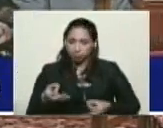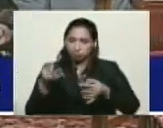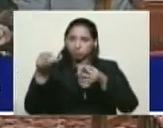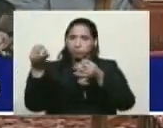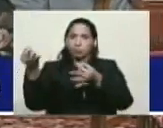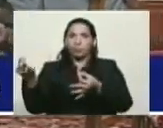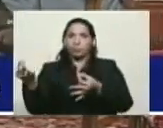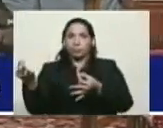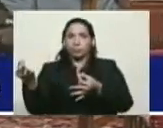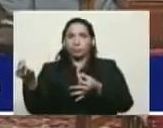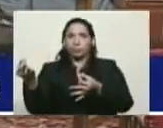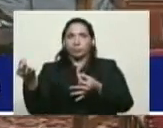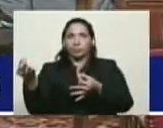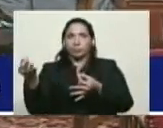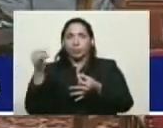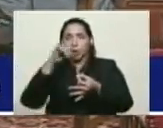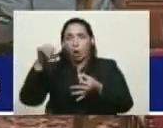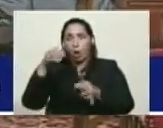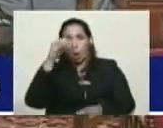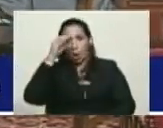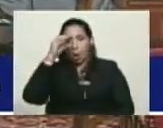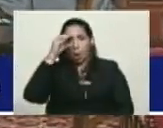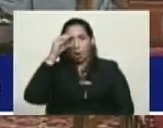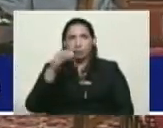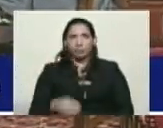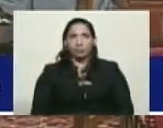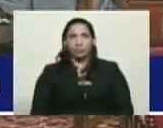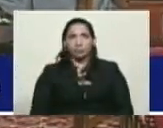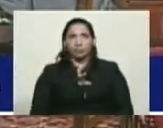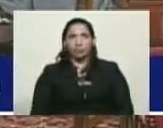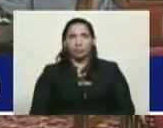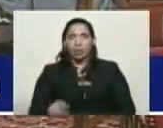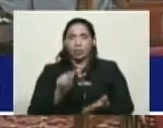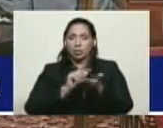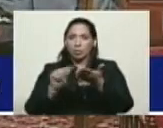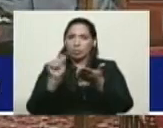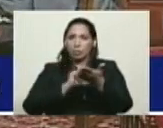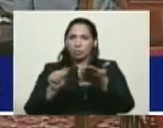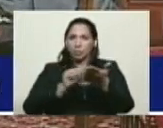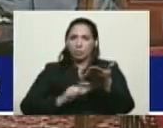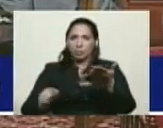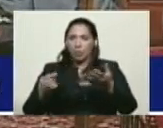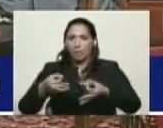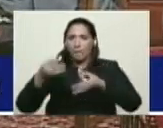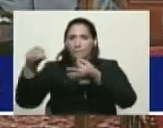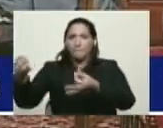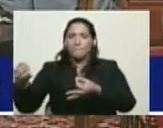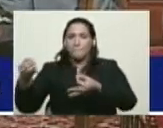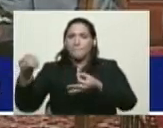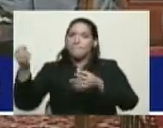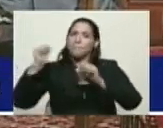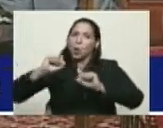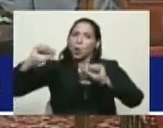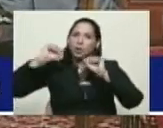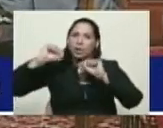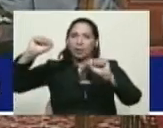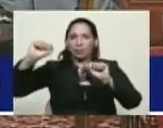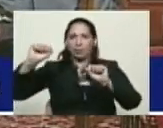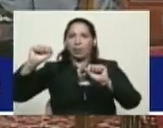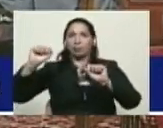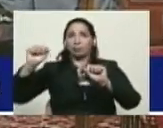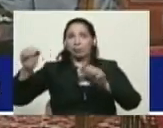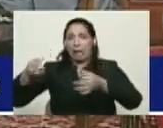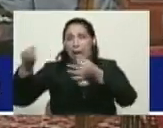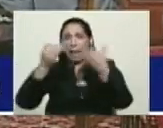entrega, el Canciller Jorge Arreaza, una nota de protesta al encargado de negocios de Estados Unidos, James Story,